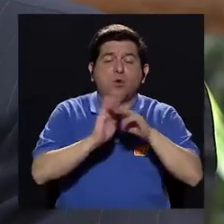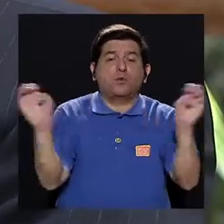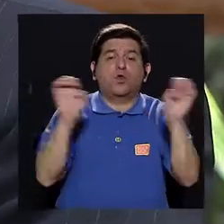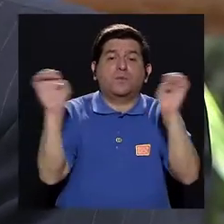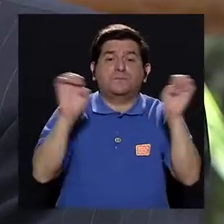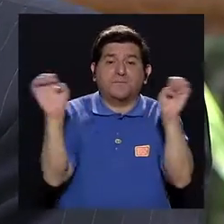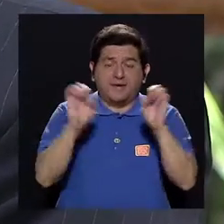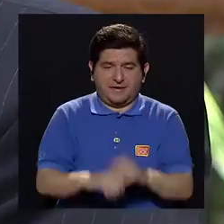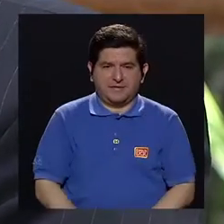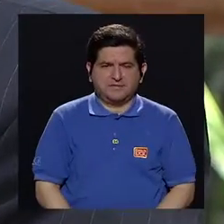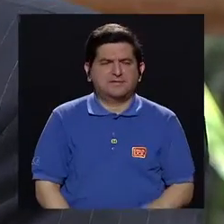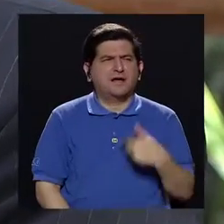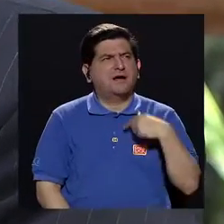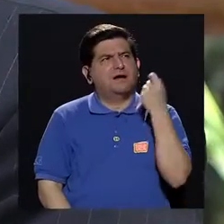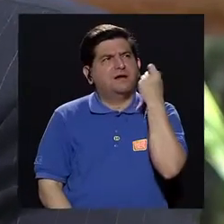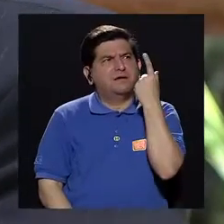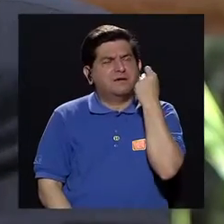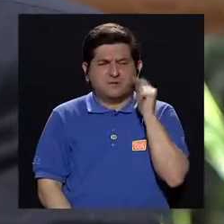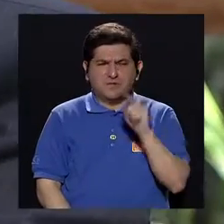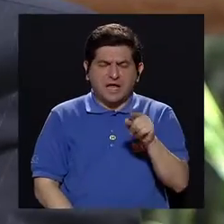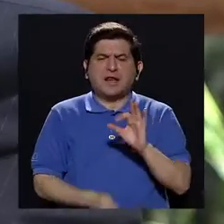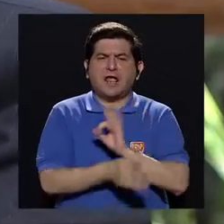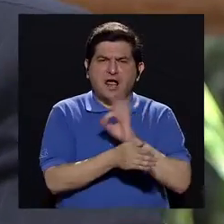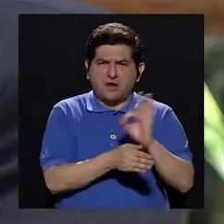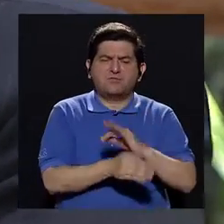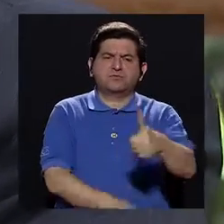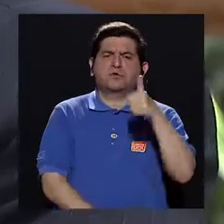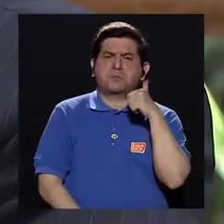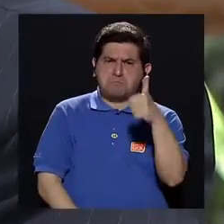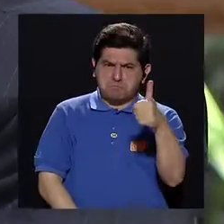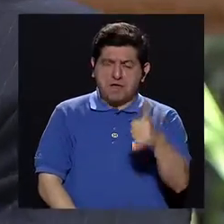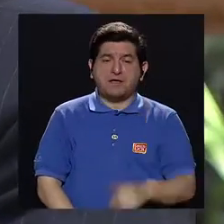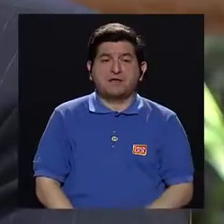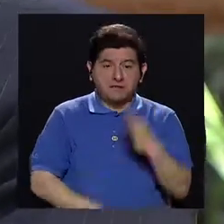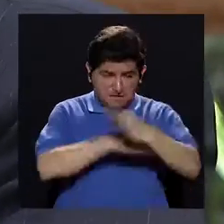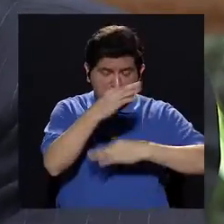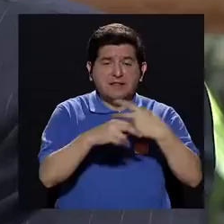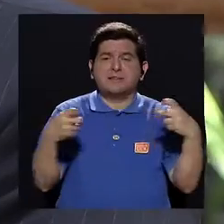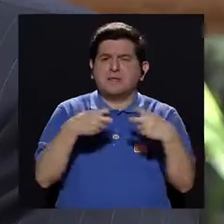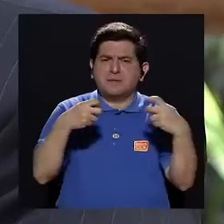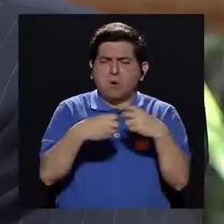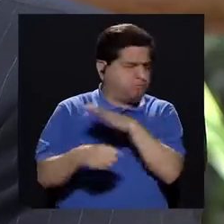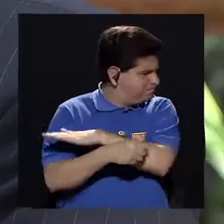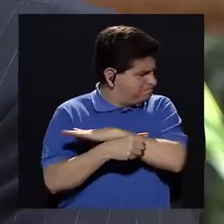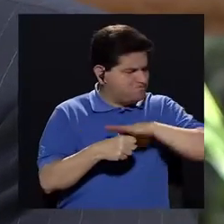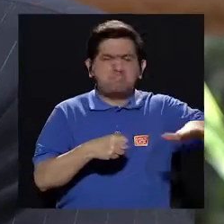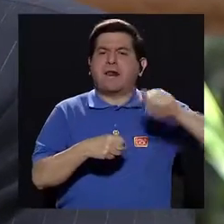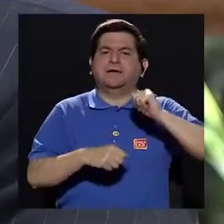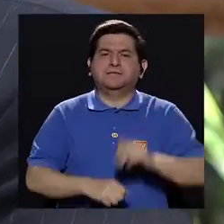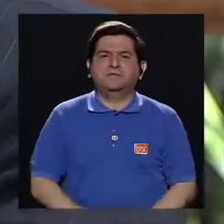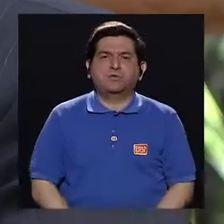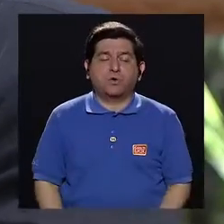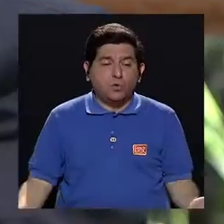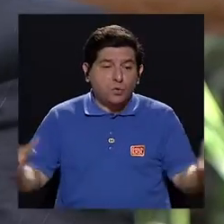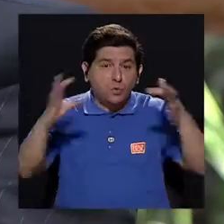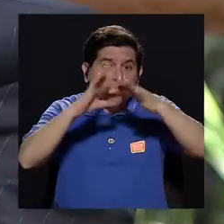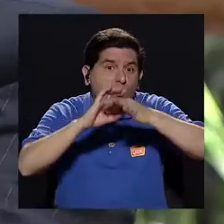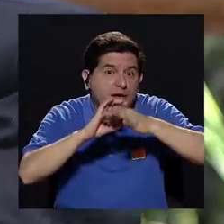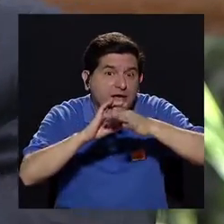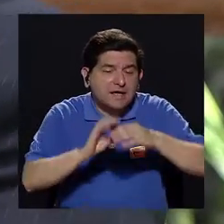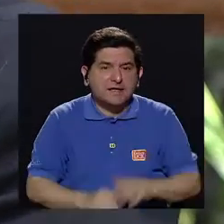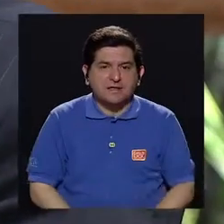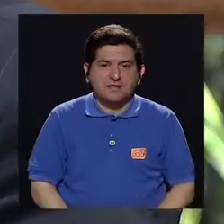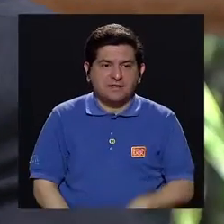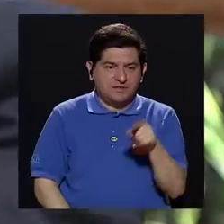emergencias, que si bien entiendo es un módulo que ha funcionado muy bien, es electrónico completamente. Al unirse